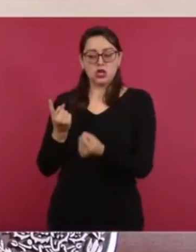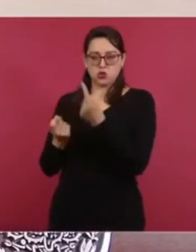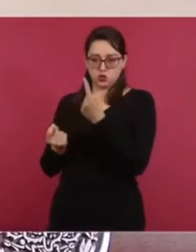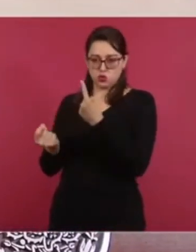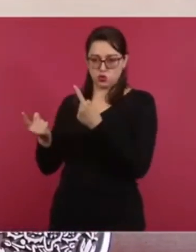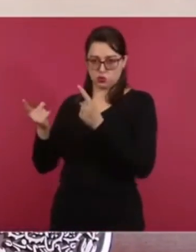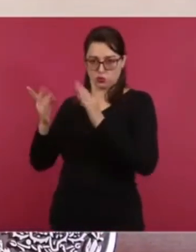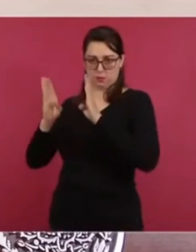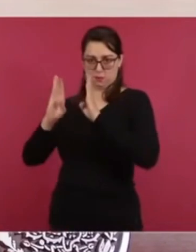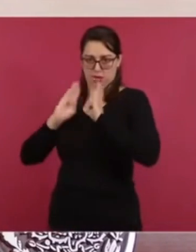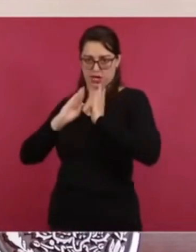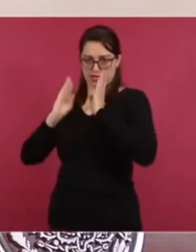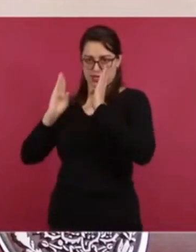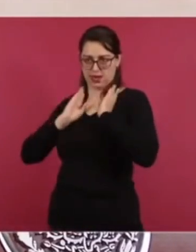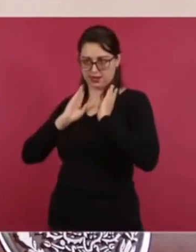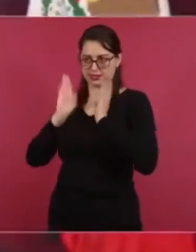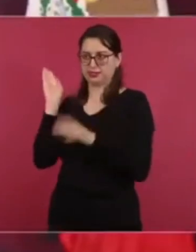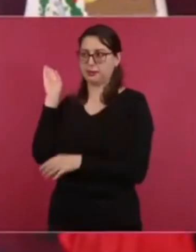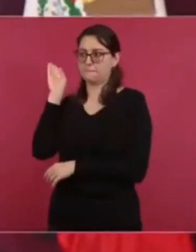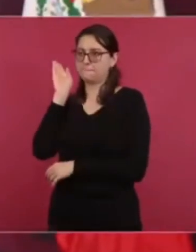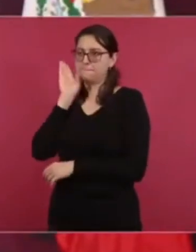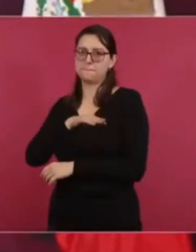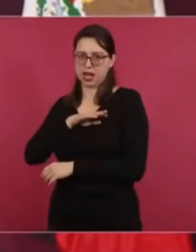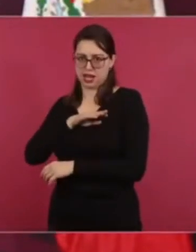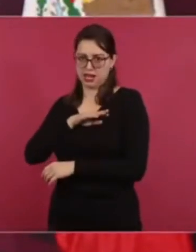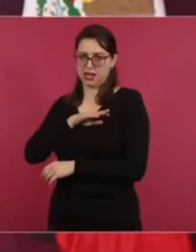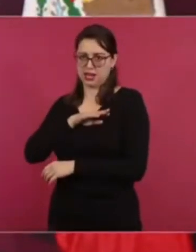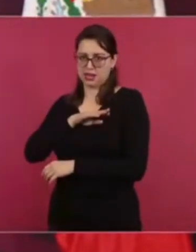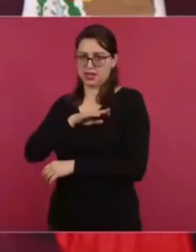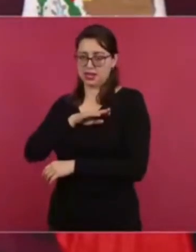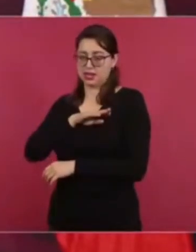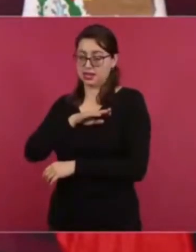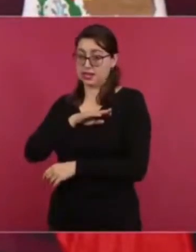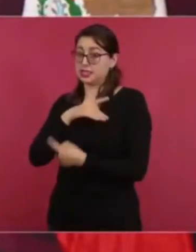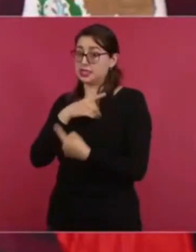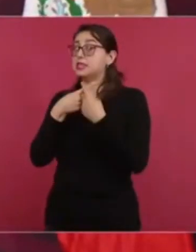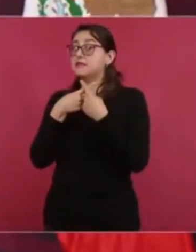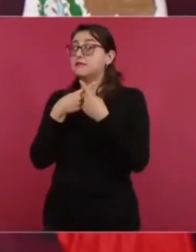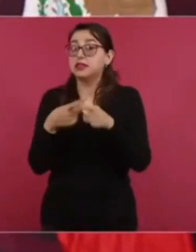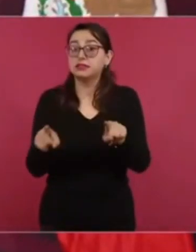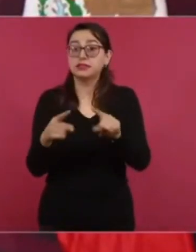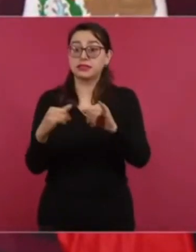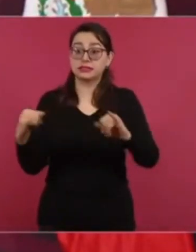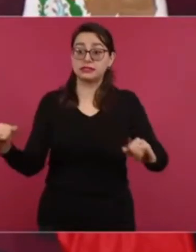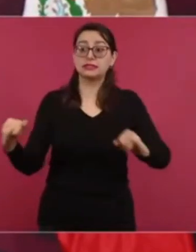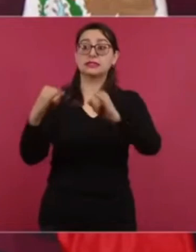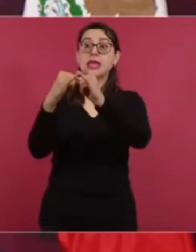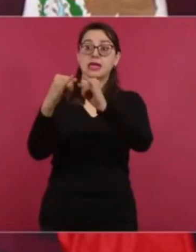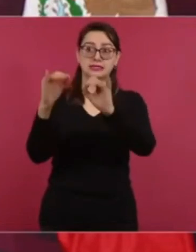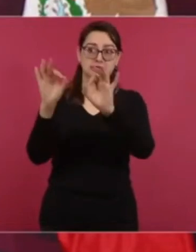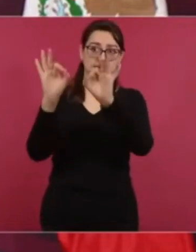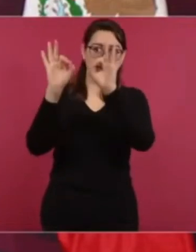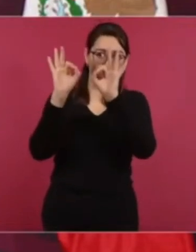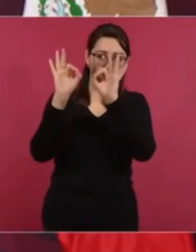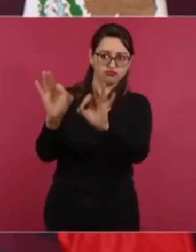ejército con la institución, ese fue el error del gobierno anterior.